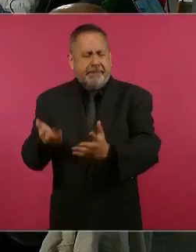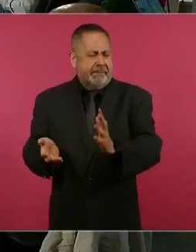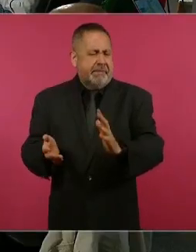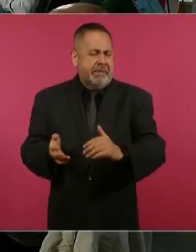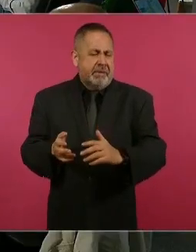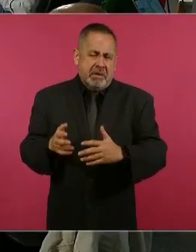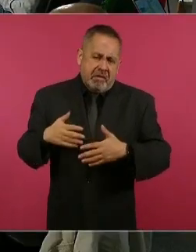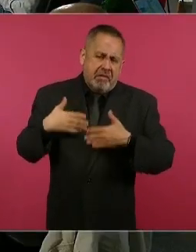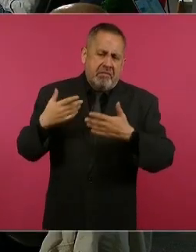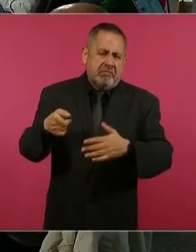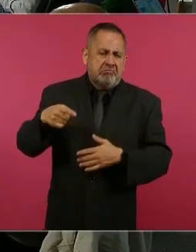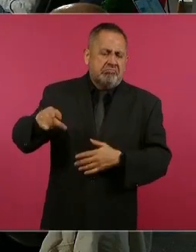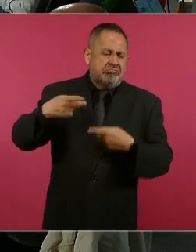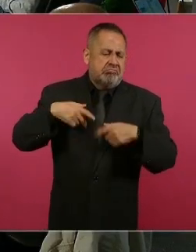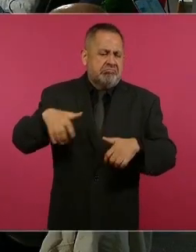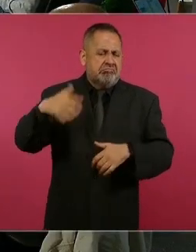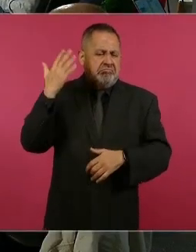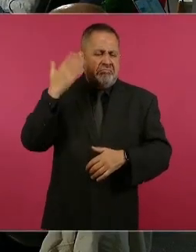tenerle confianza a la gente.